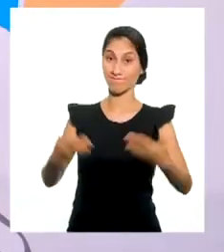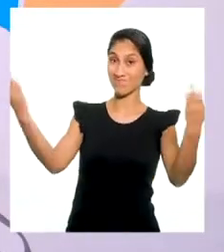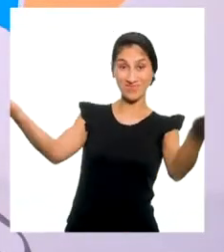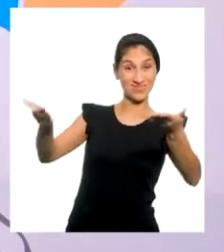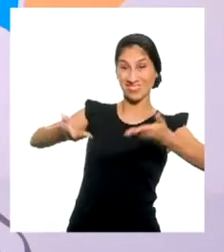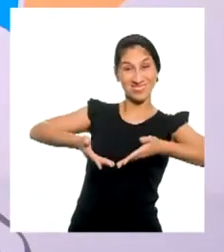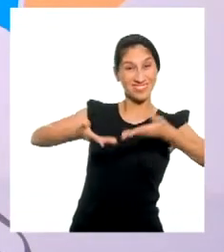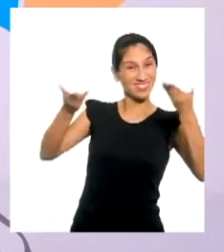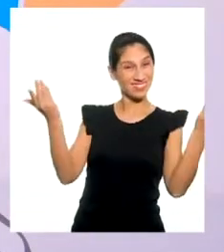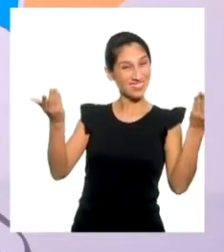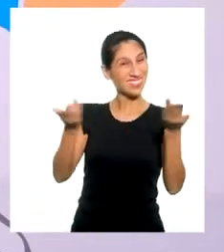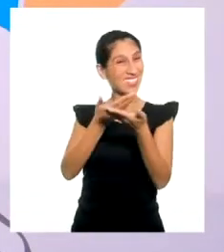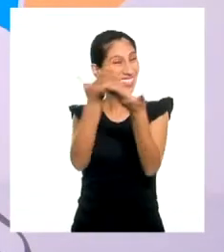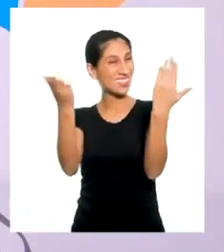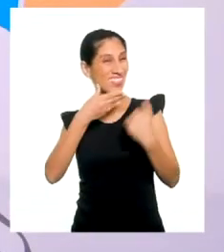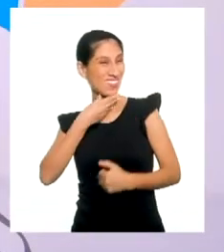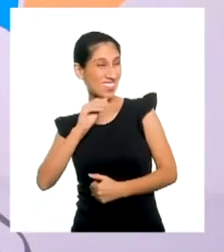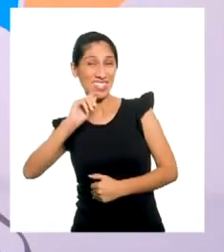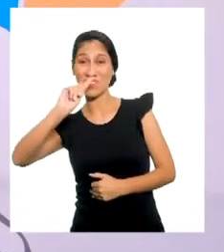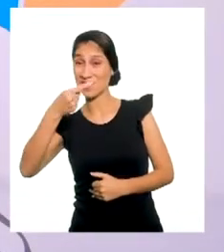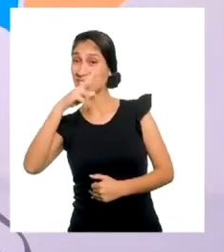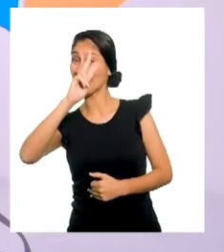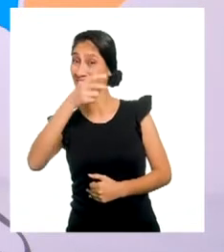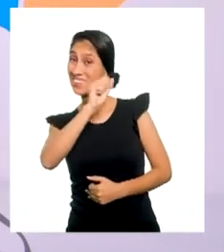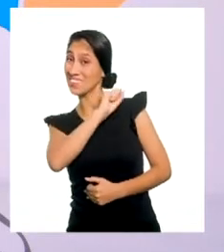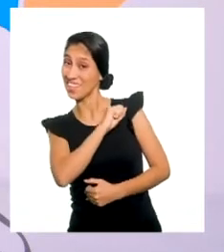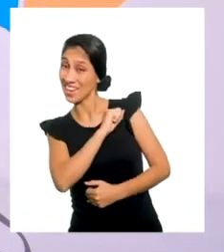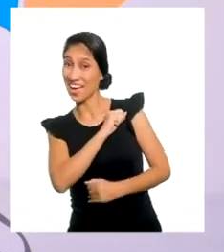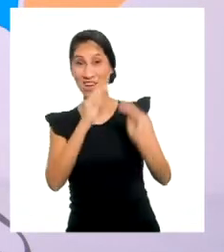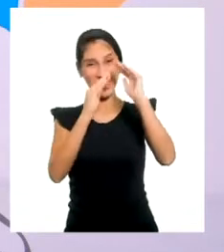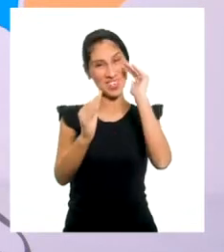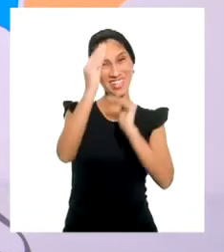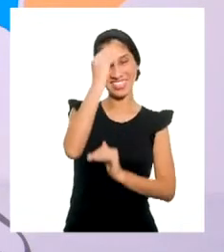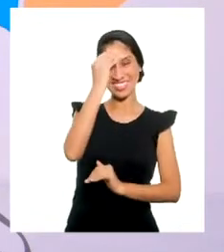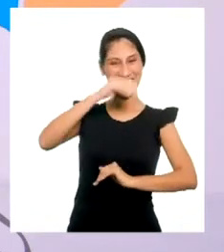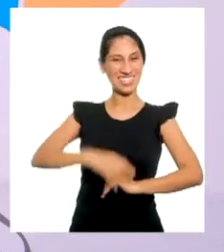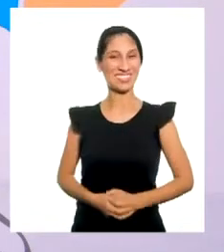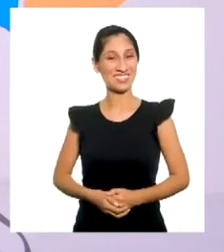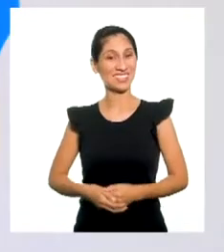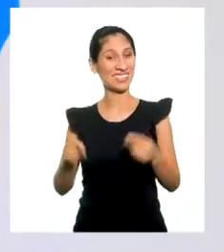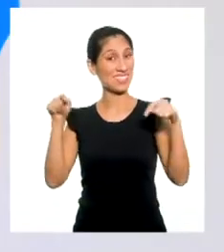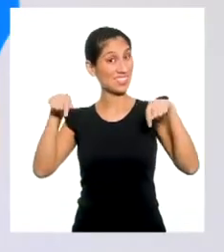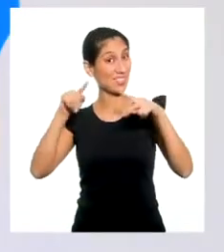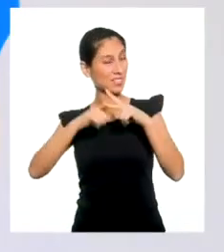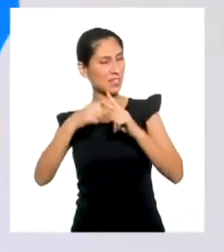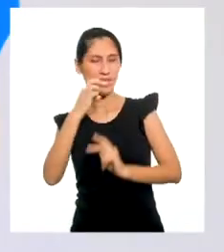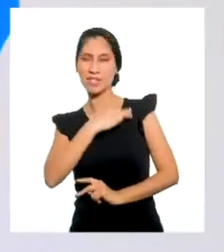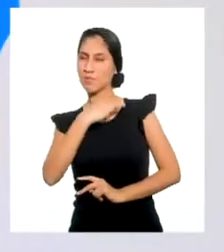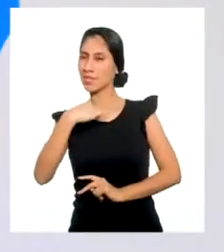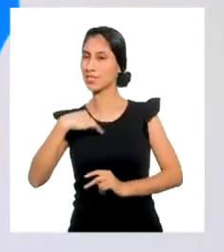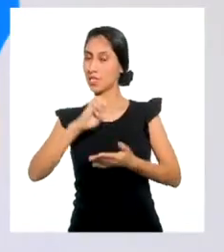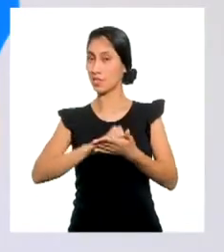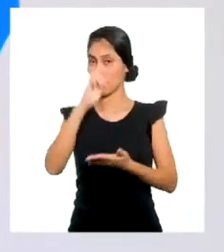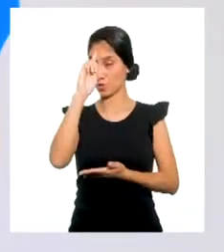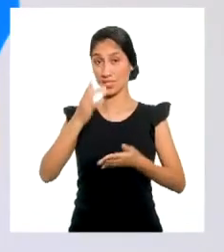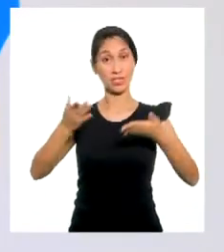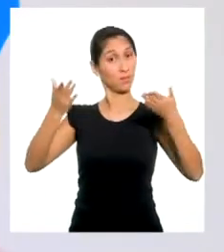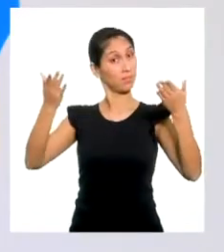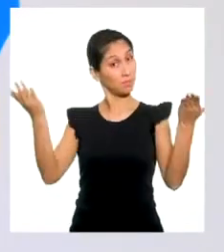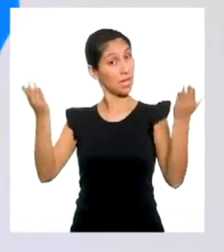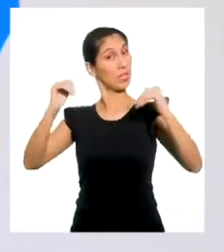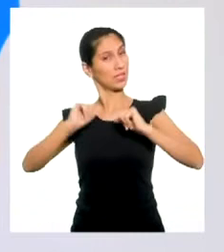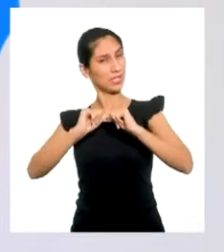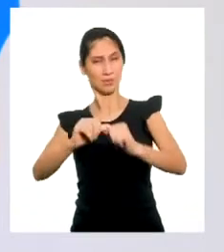Bienvenidos y bienvenidos estudiantes de primero y segundo de secundaria a Aprendo en Casa. Esta es una iniciativa del Ministerio de